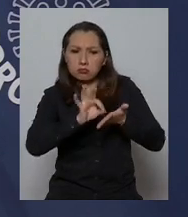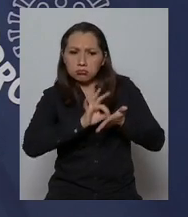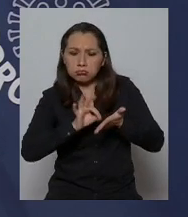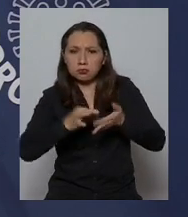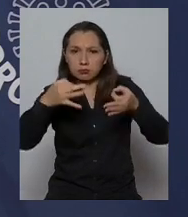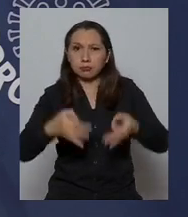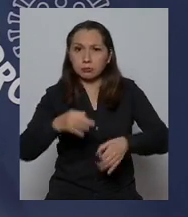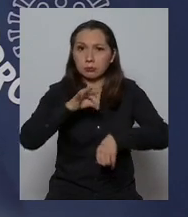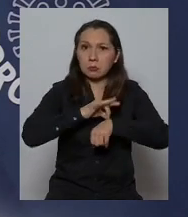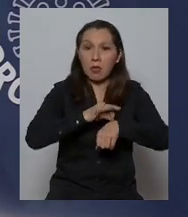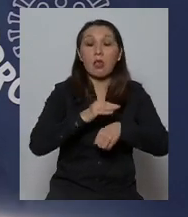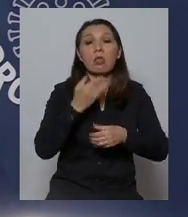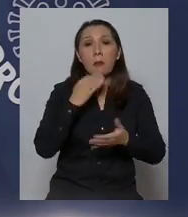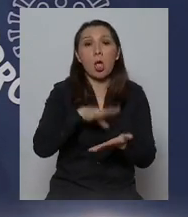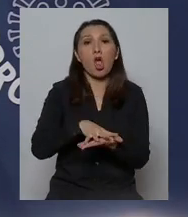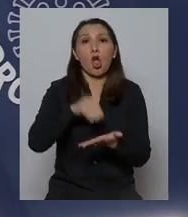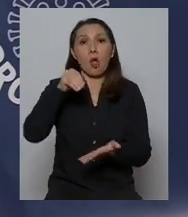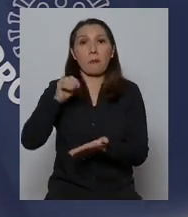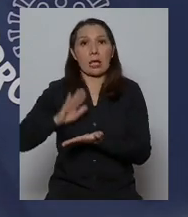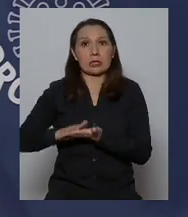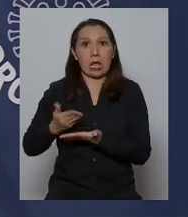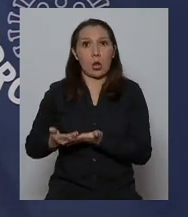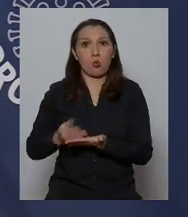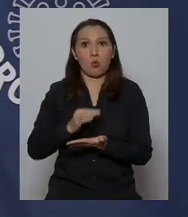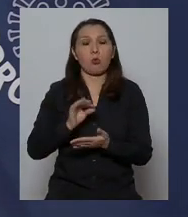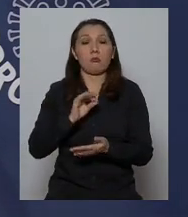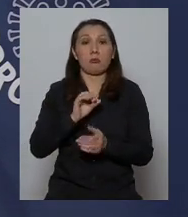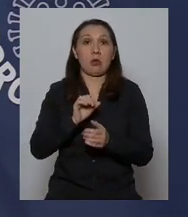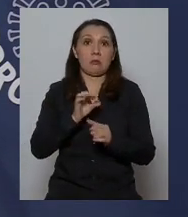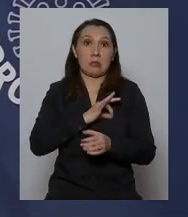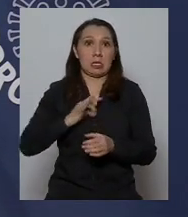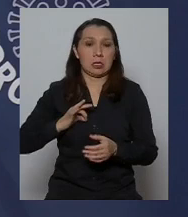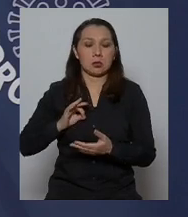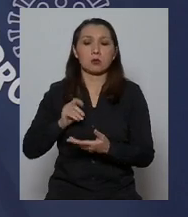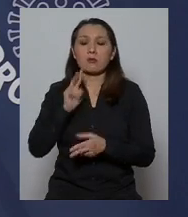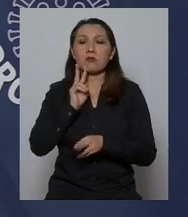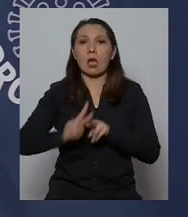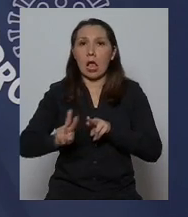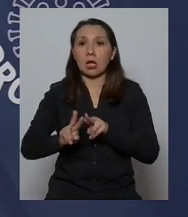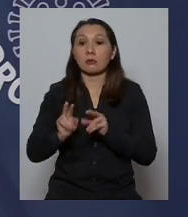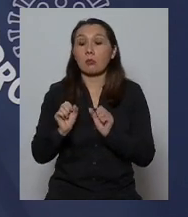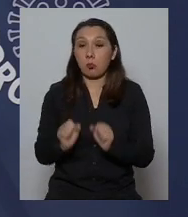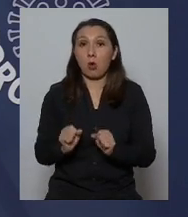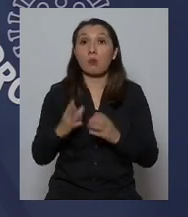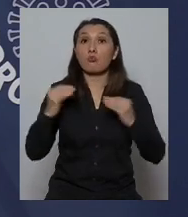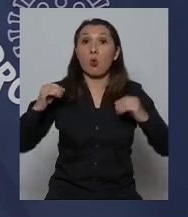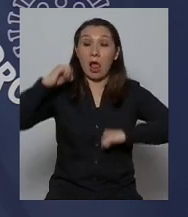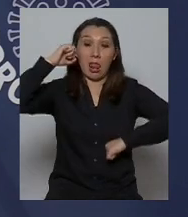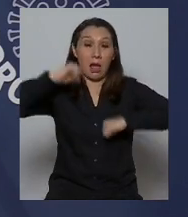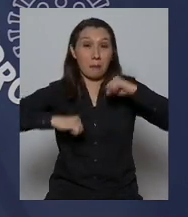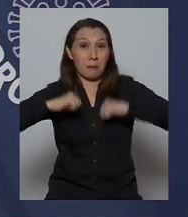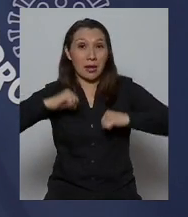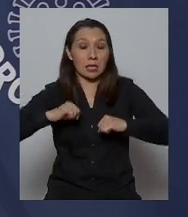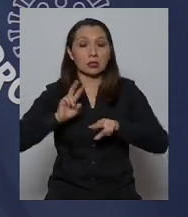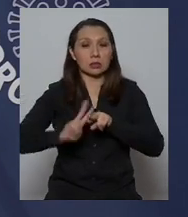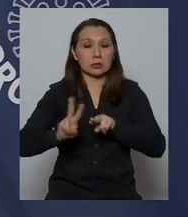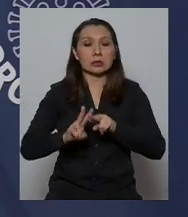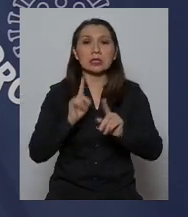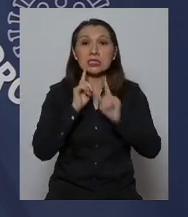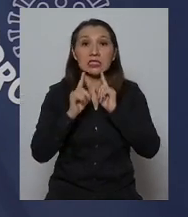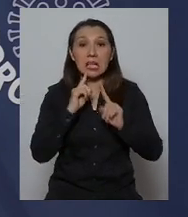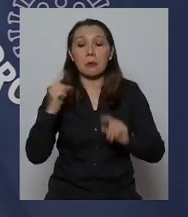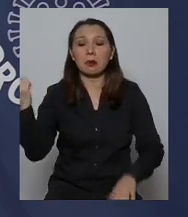que tener copia en la autoridad sanitaria de quienes hacen, puede haber muchas empresas, que hagan